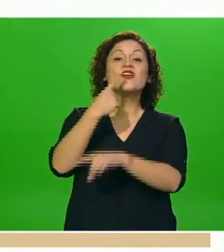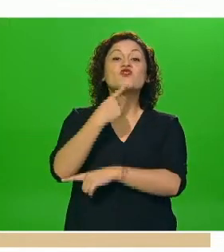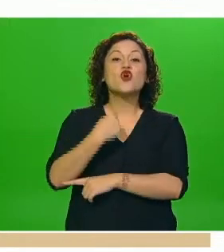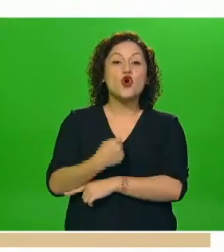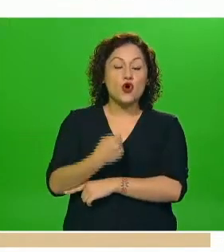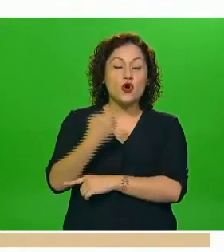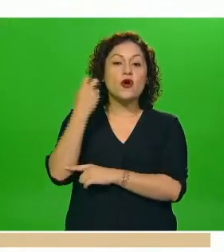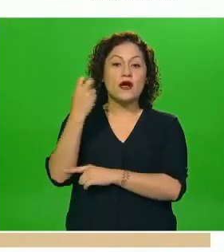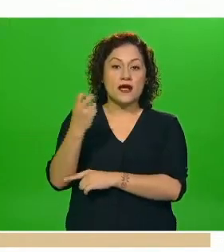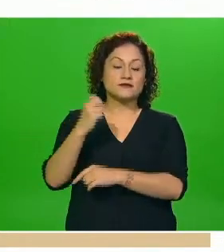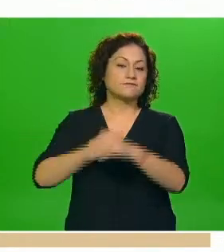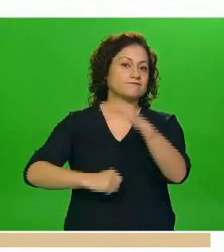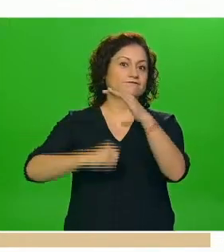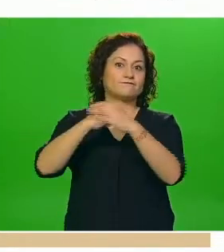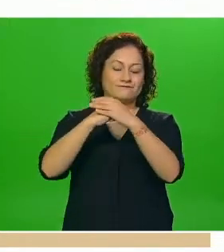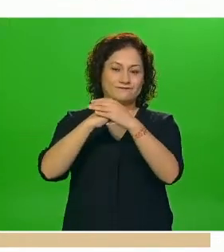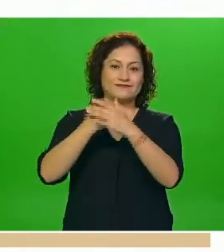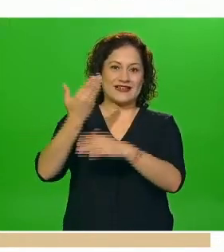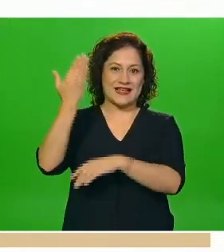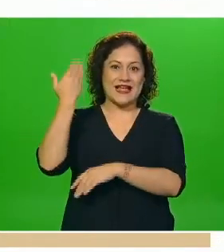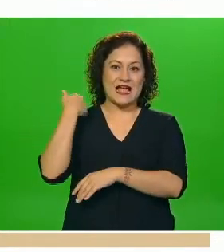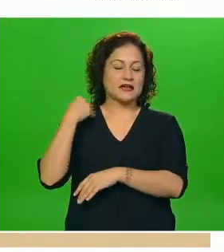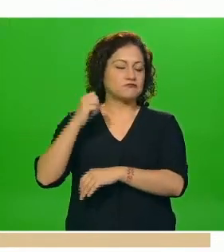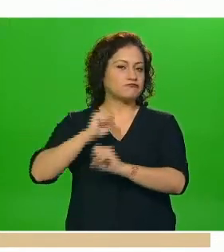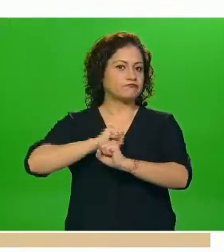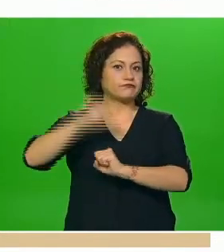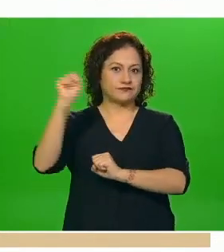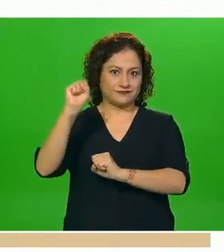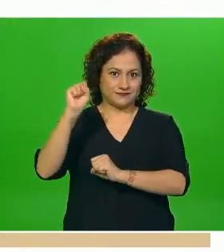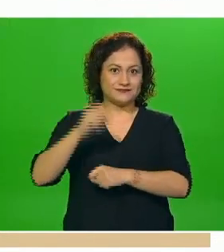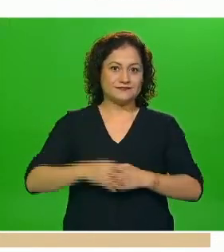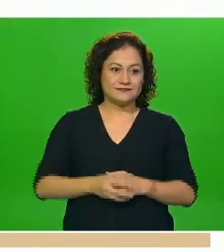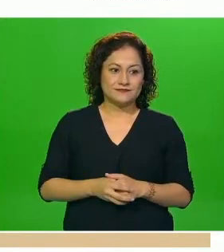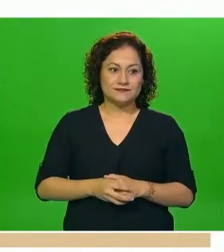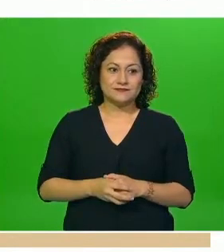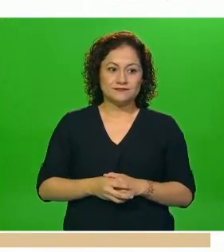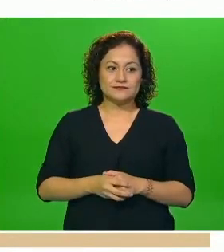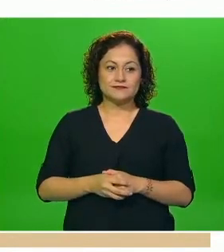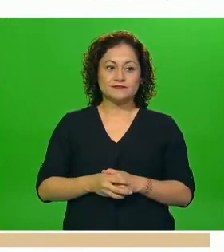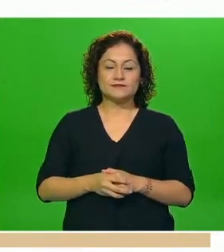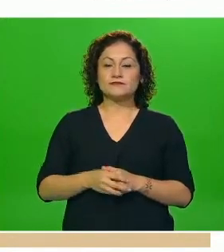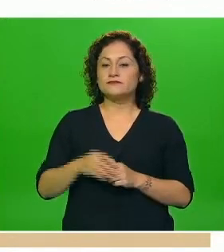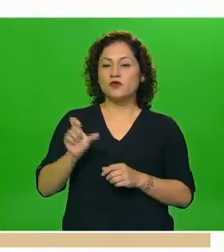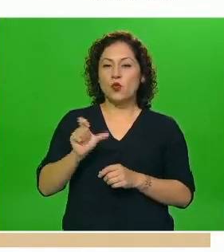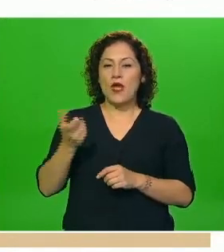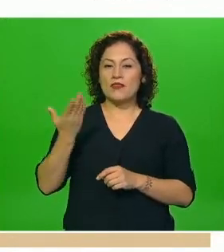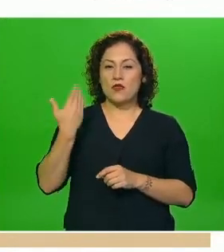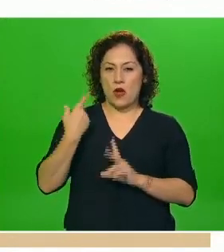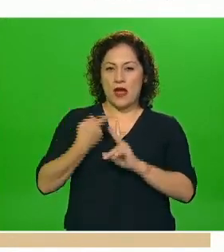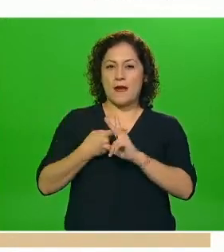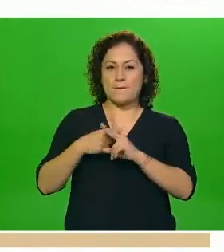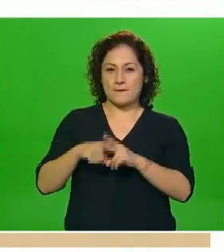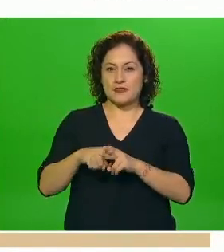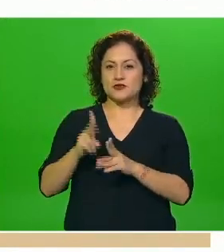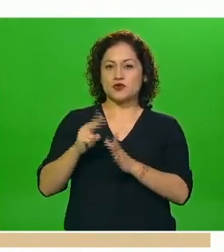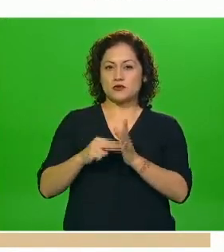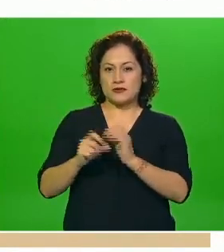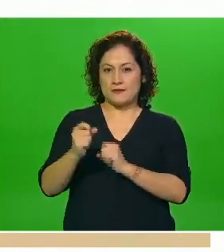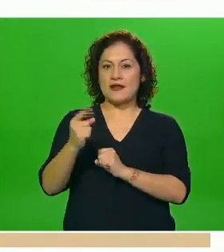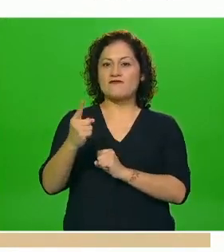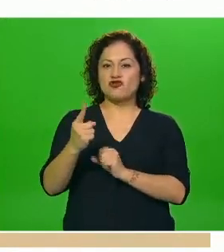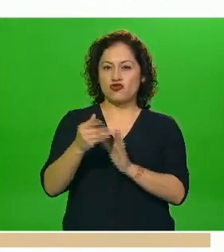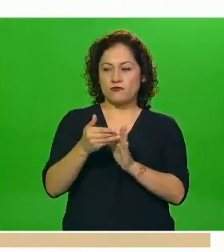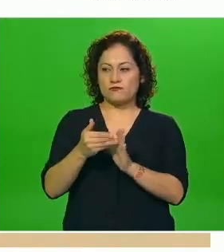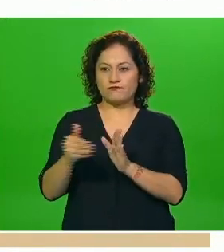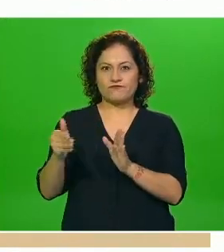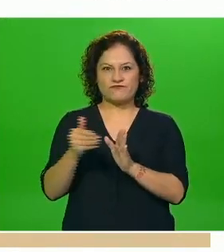en la parte del país que corresponde principalmente a los primeros meses al primer mes de este año y